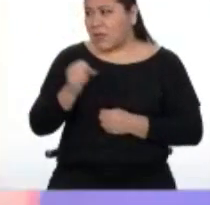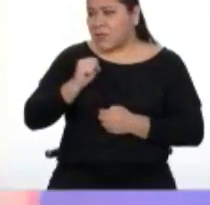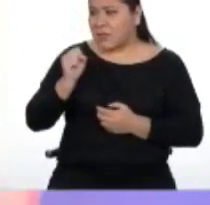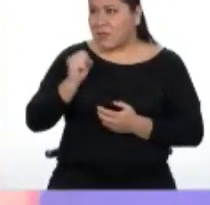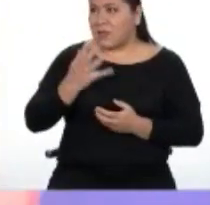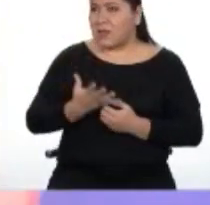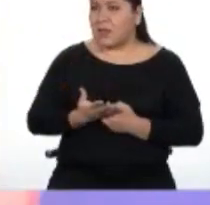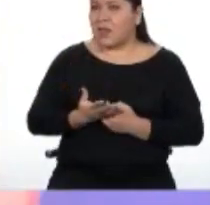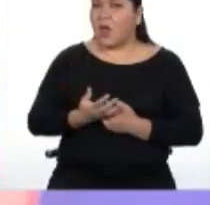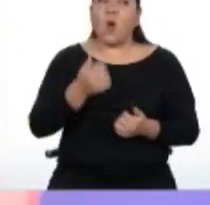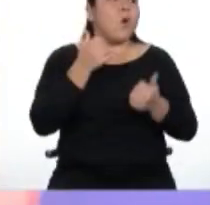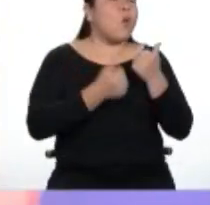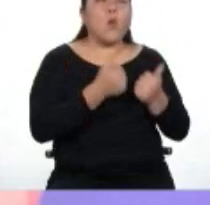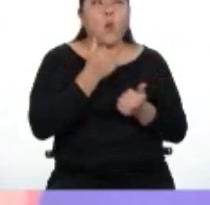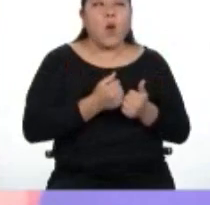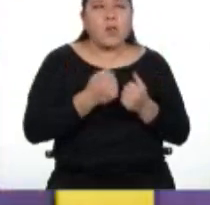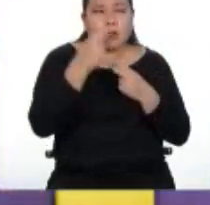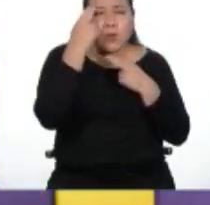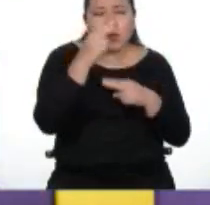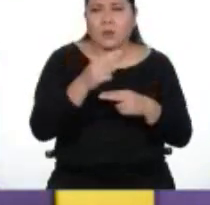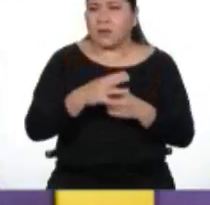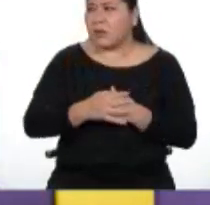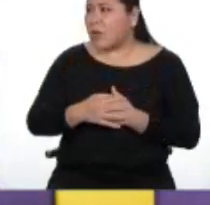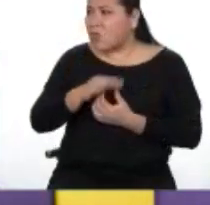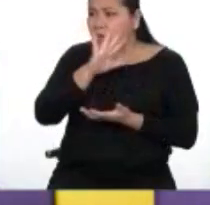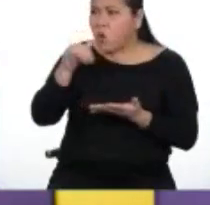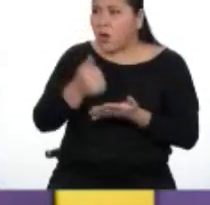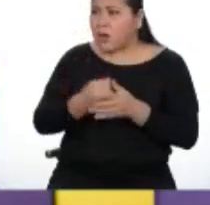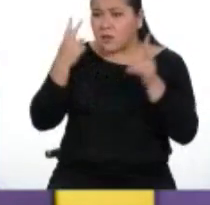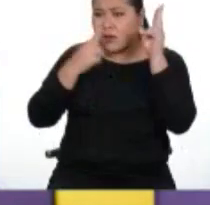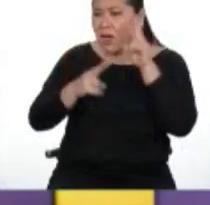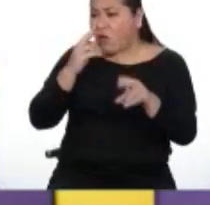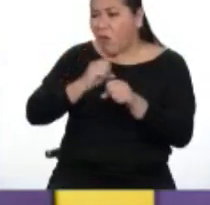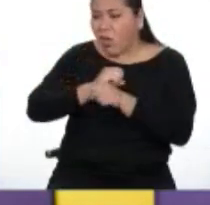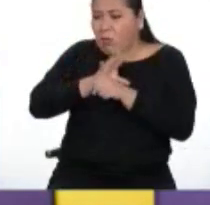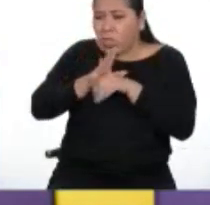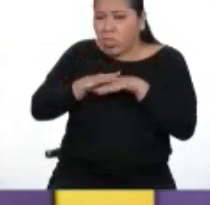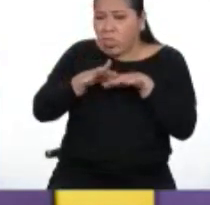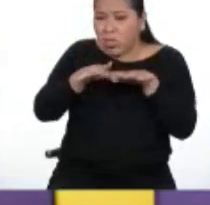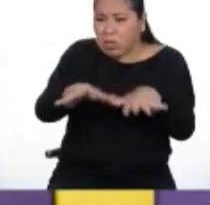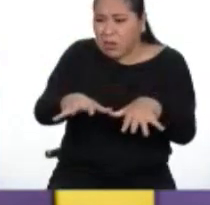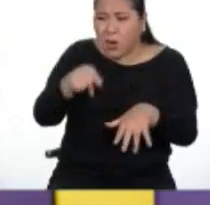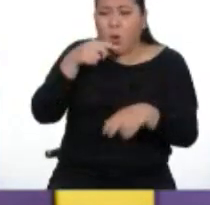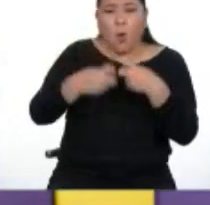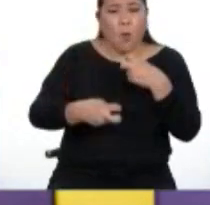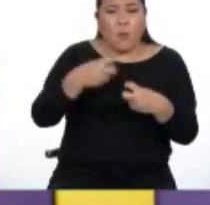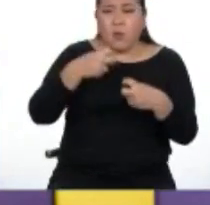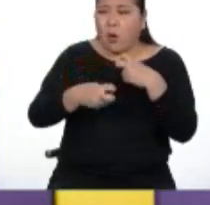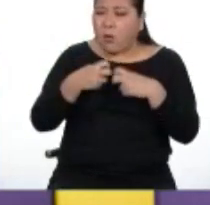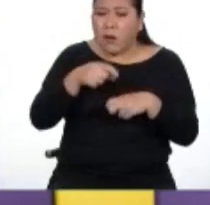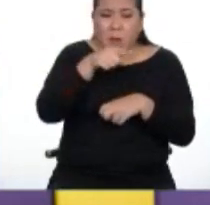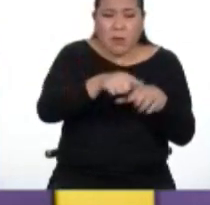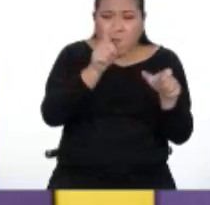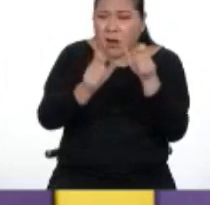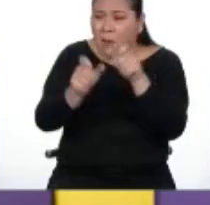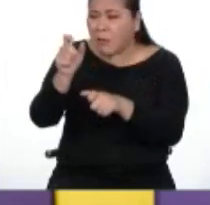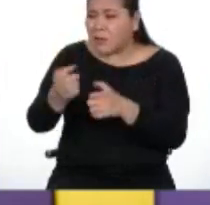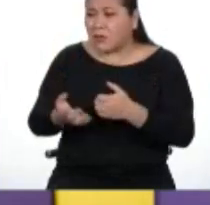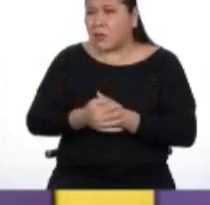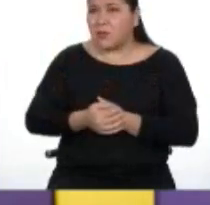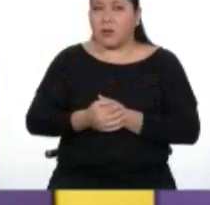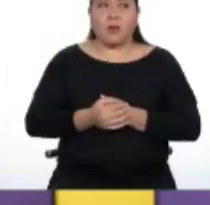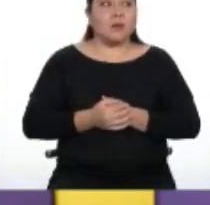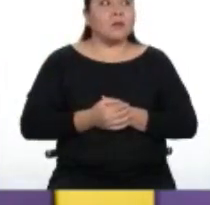qué tipo de noticias? Bueno, pues todas las que causa el COVID-19 y los problemas que acarrea para la gente. ¿Y